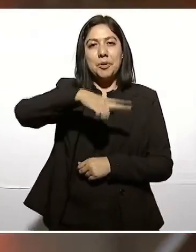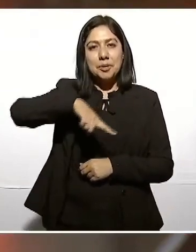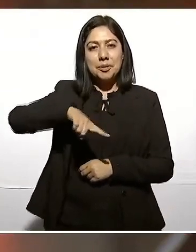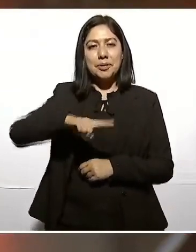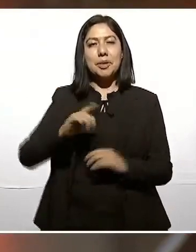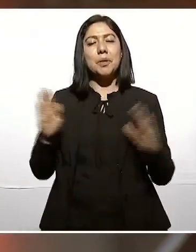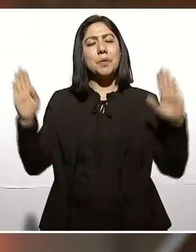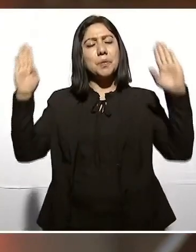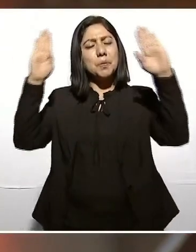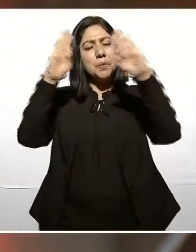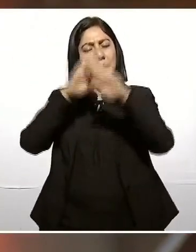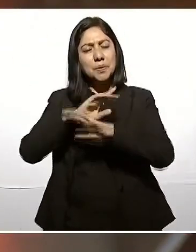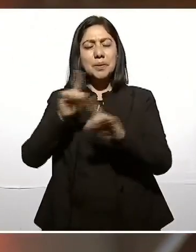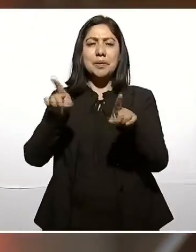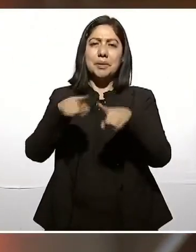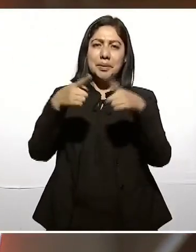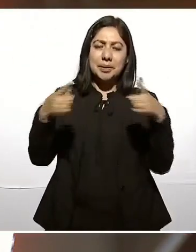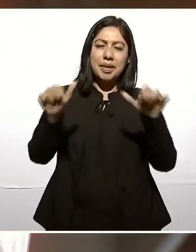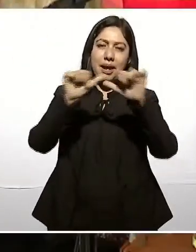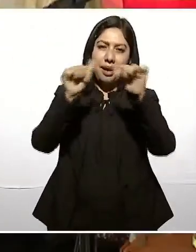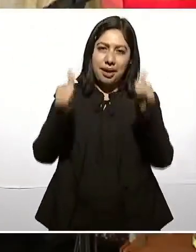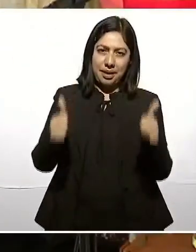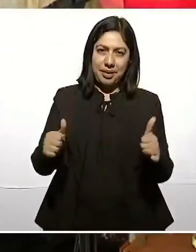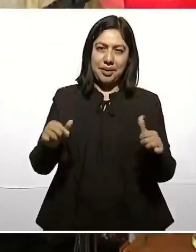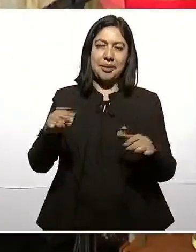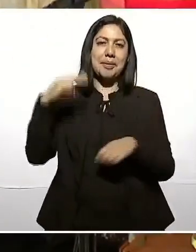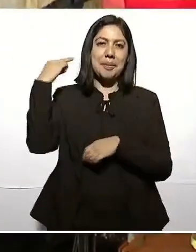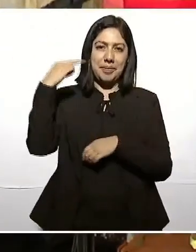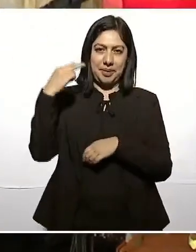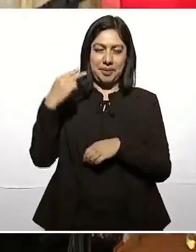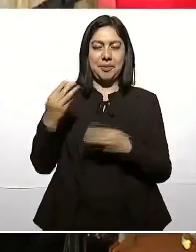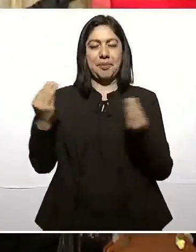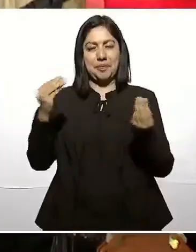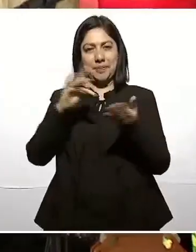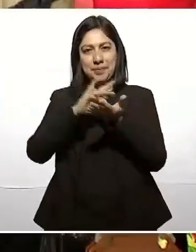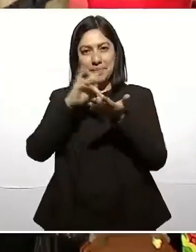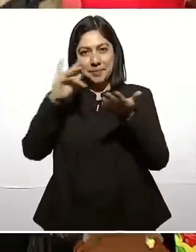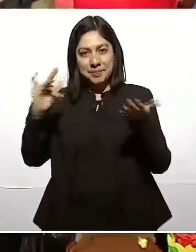el arte y la música veracruzana. Muchas gracias a todas y a todos.